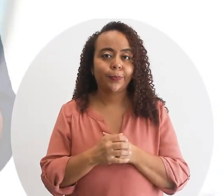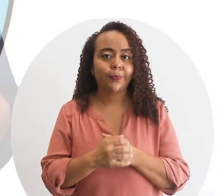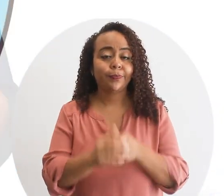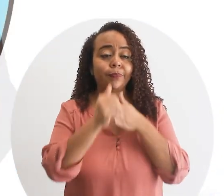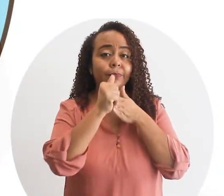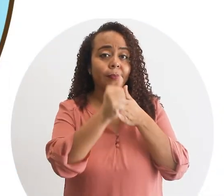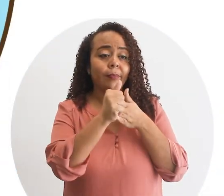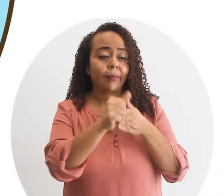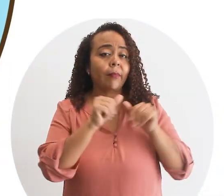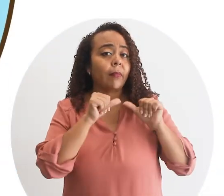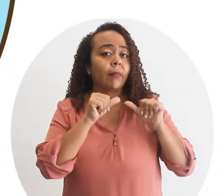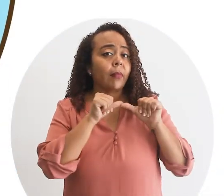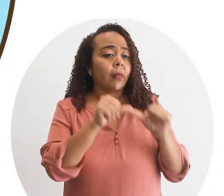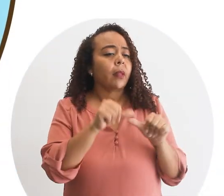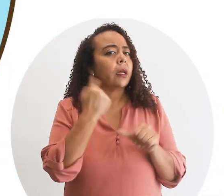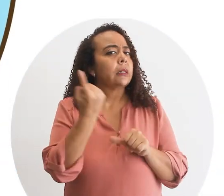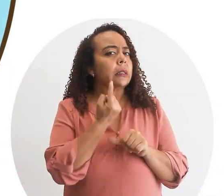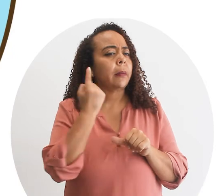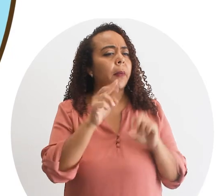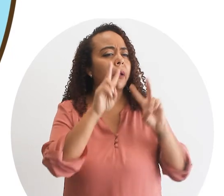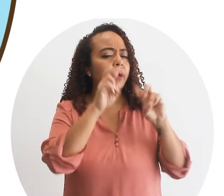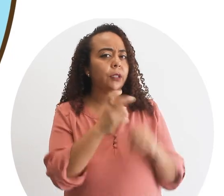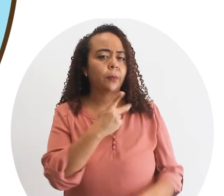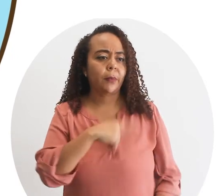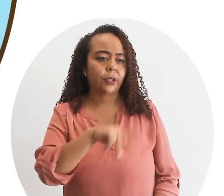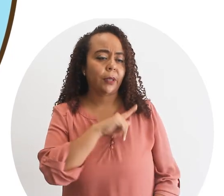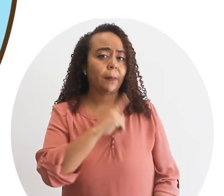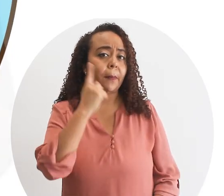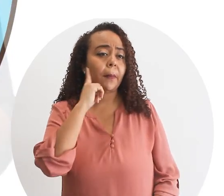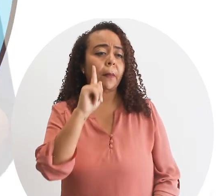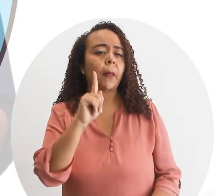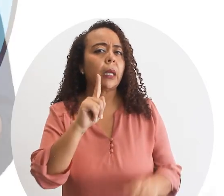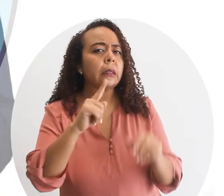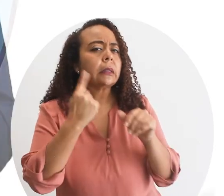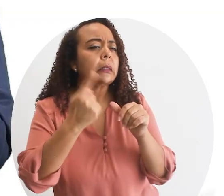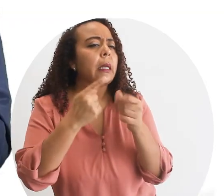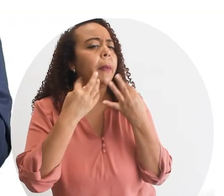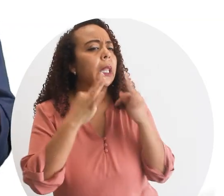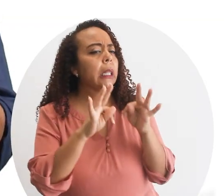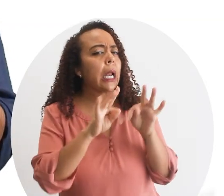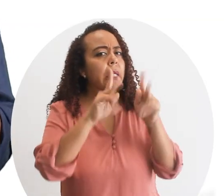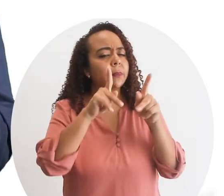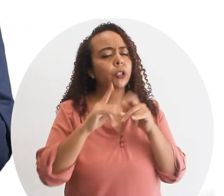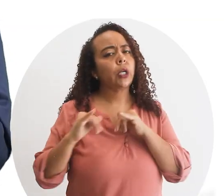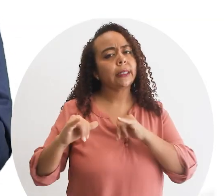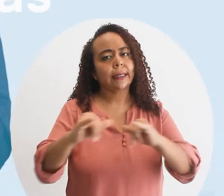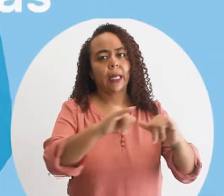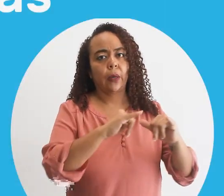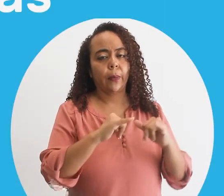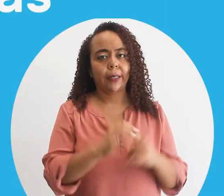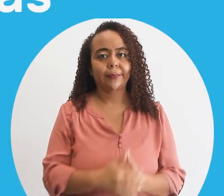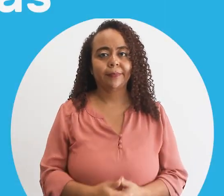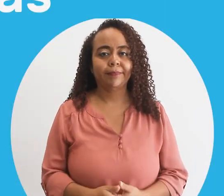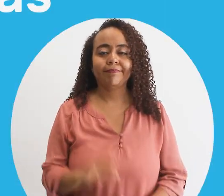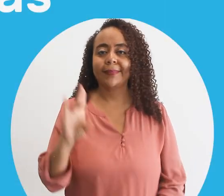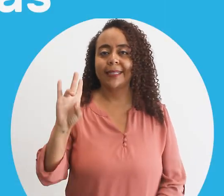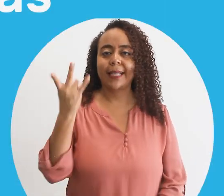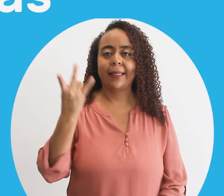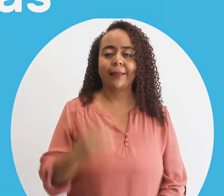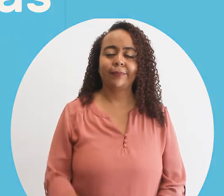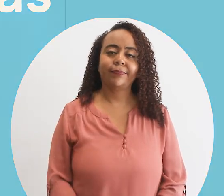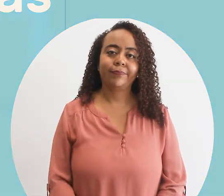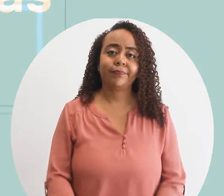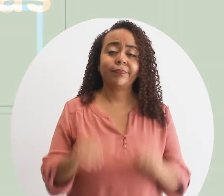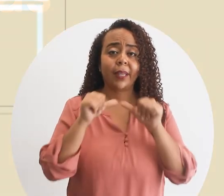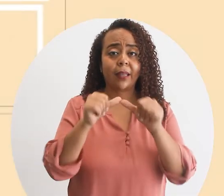la liderazgo sostenible está en constante revisión personal para mantener su línea de tratar a todas las personas por igual práctica